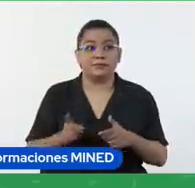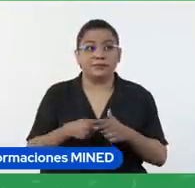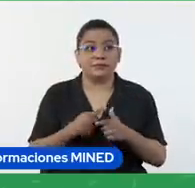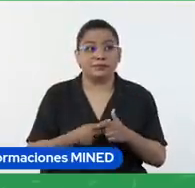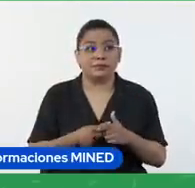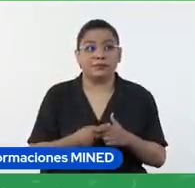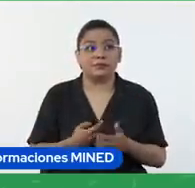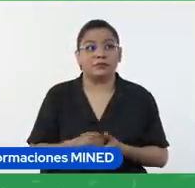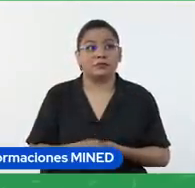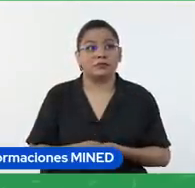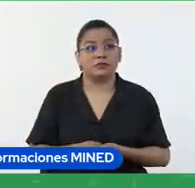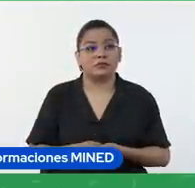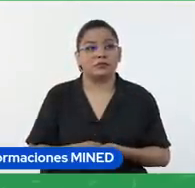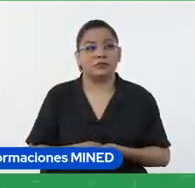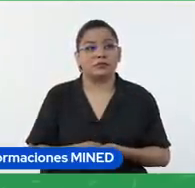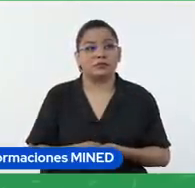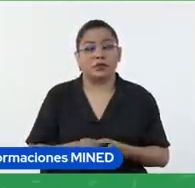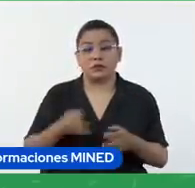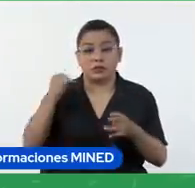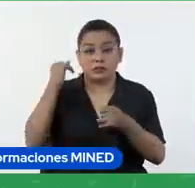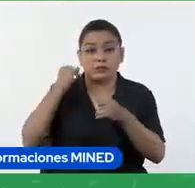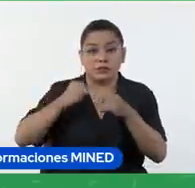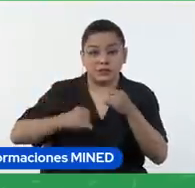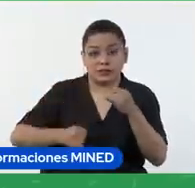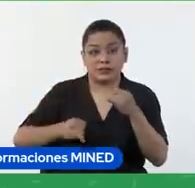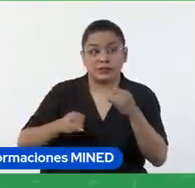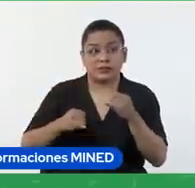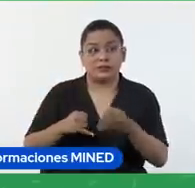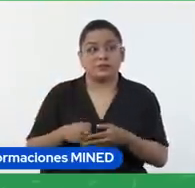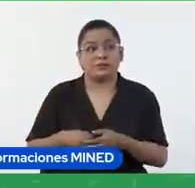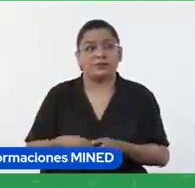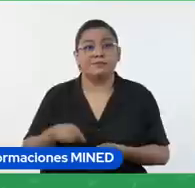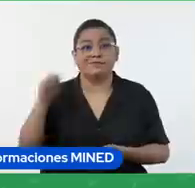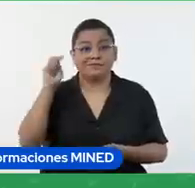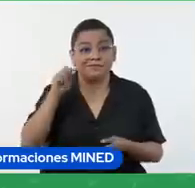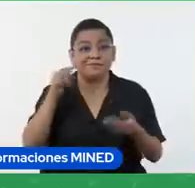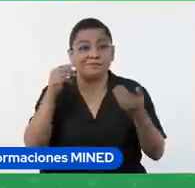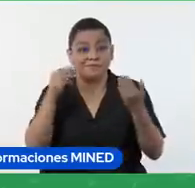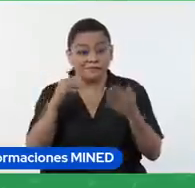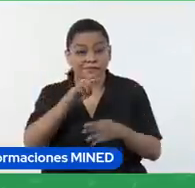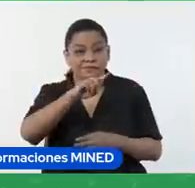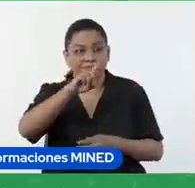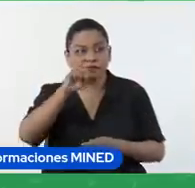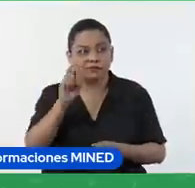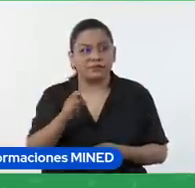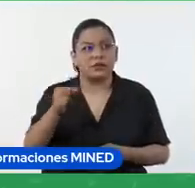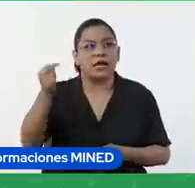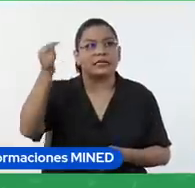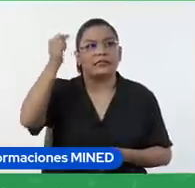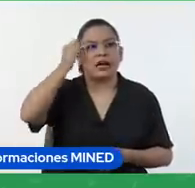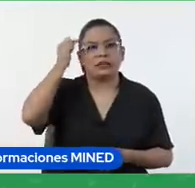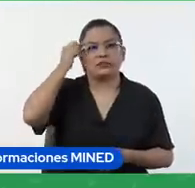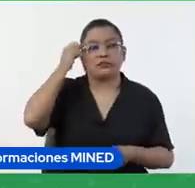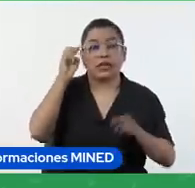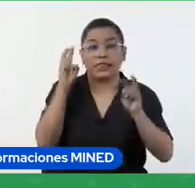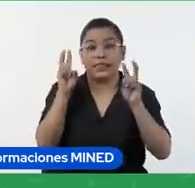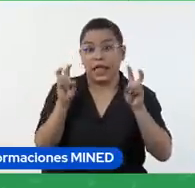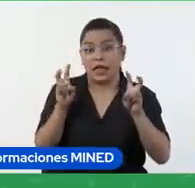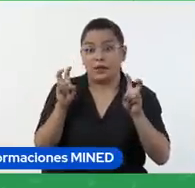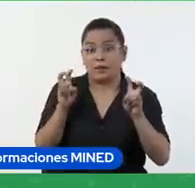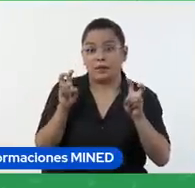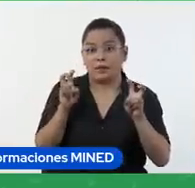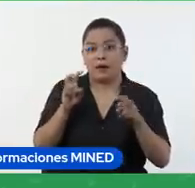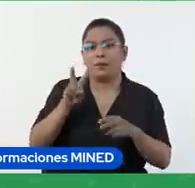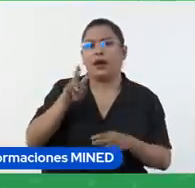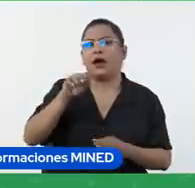la parte final y aquí sí pregunto considerando las vanguardias y técnicas artistas